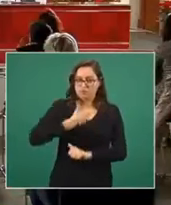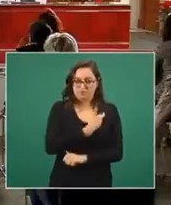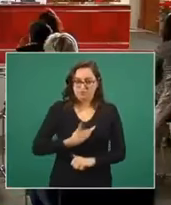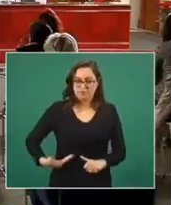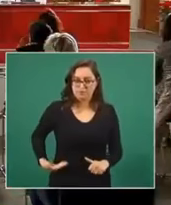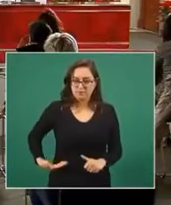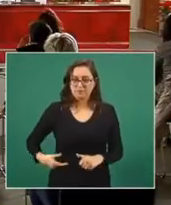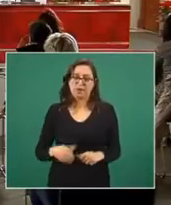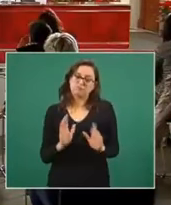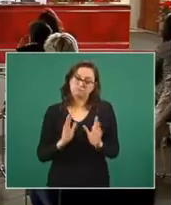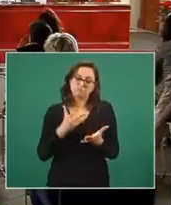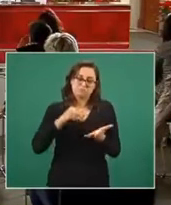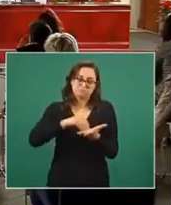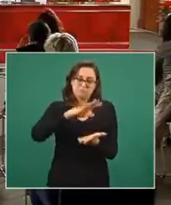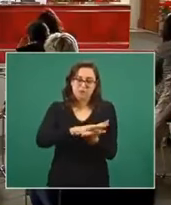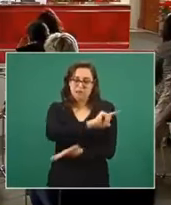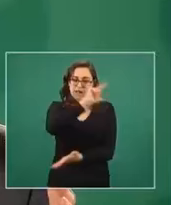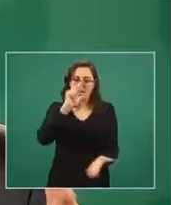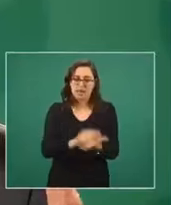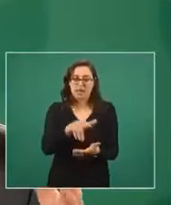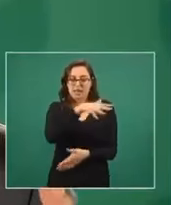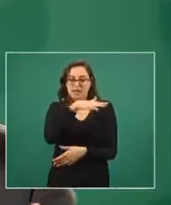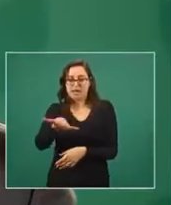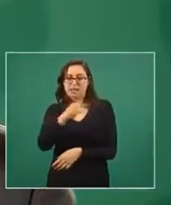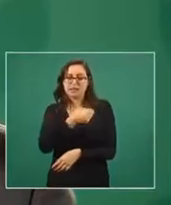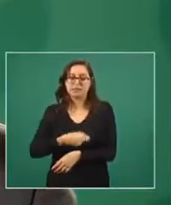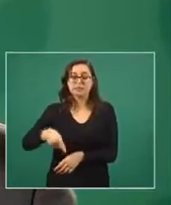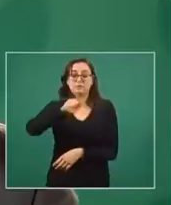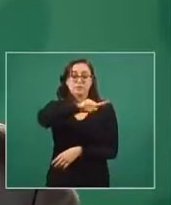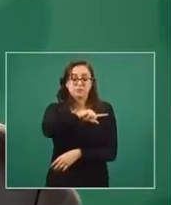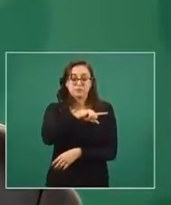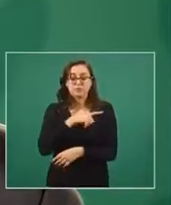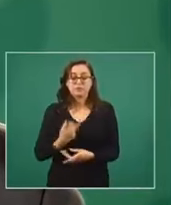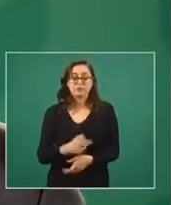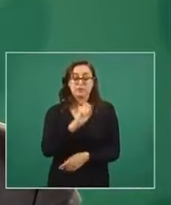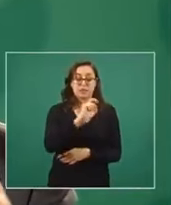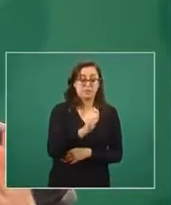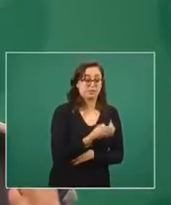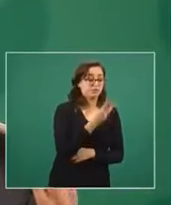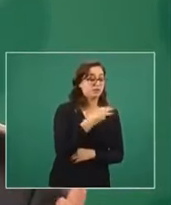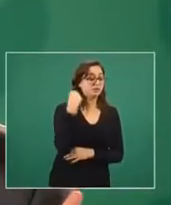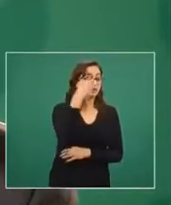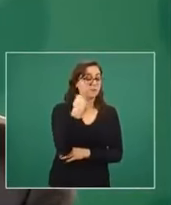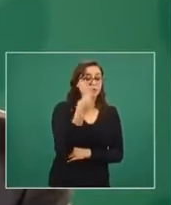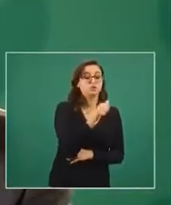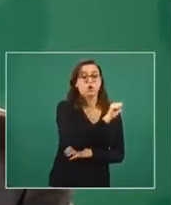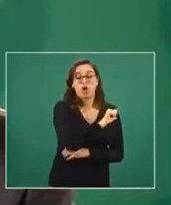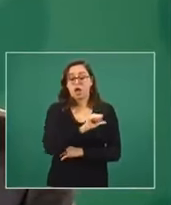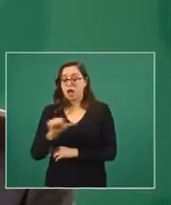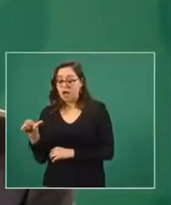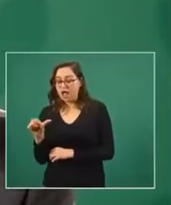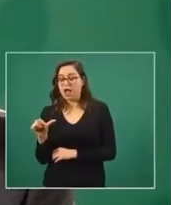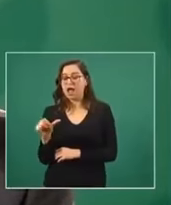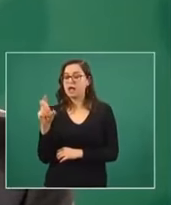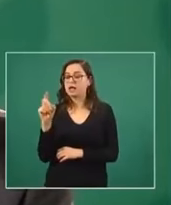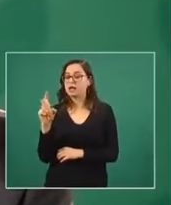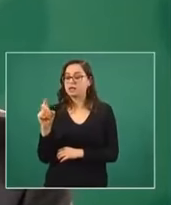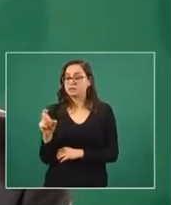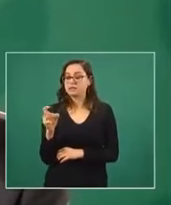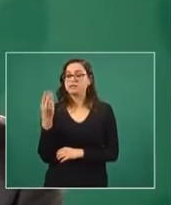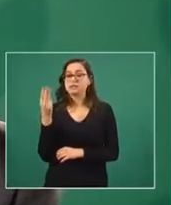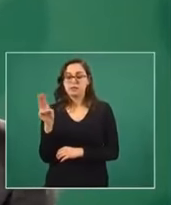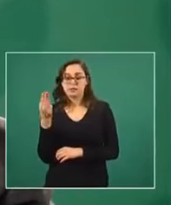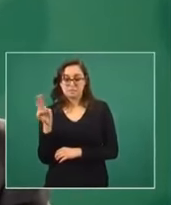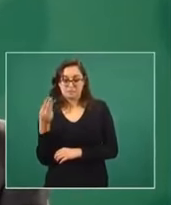de acuerdo a la Ley General de Salud. Y la disposición se extendió desde el 23 de marzo y hasta el 30 de